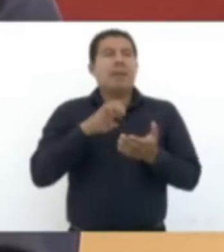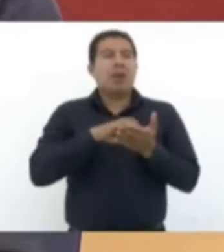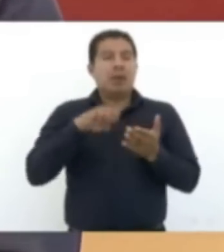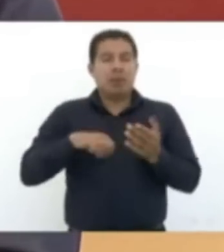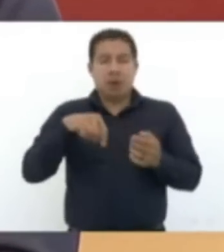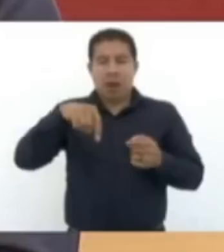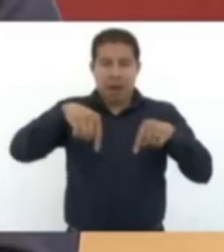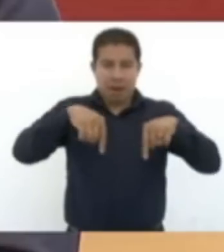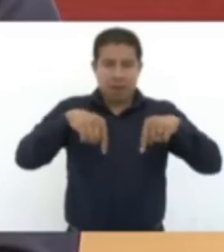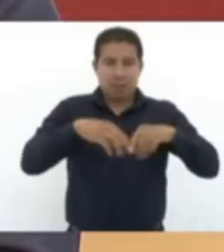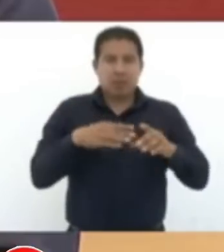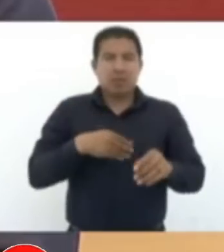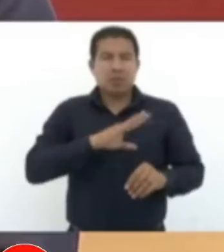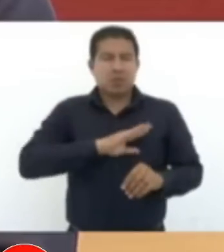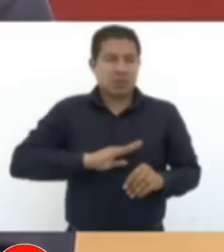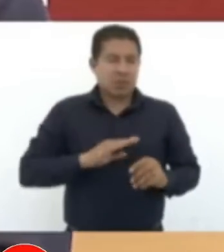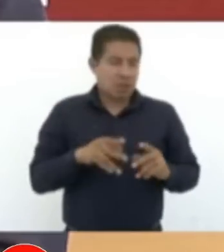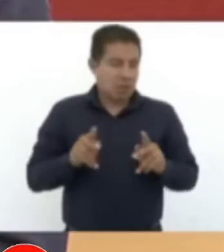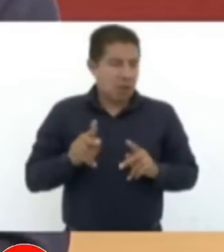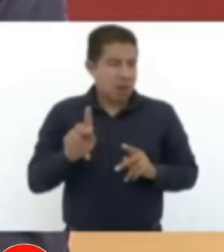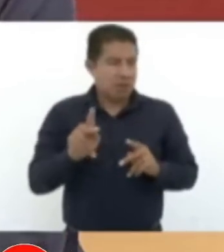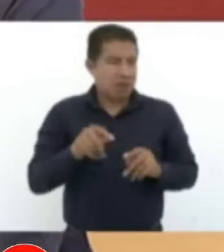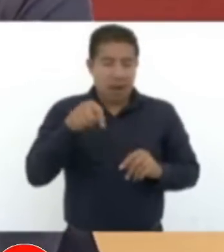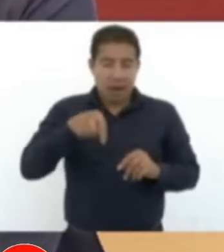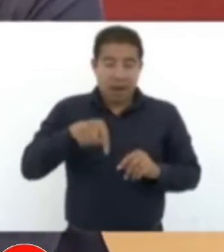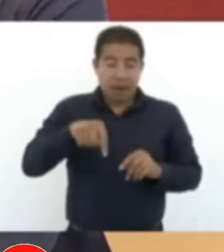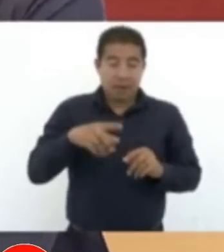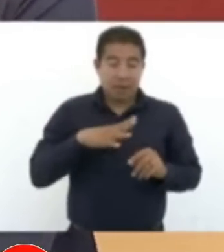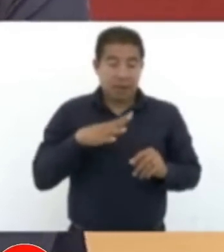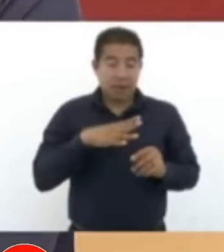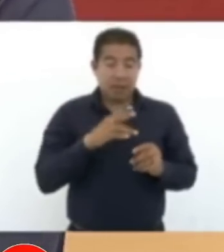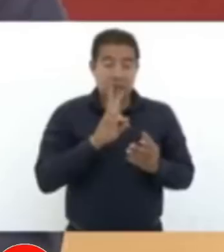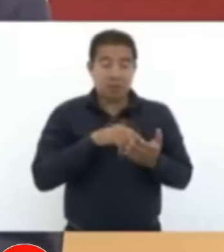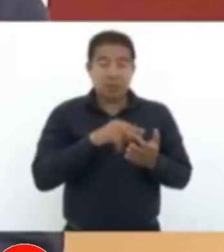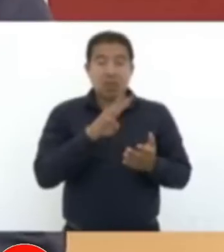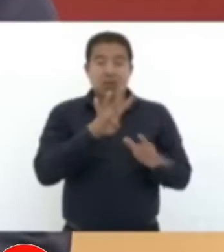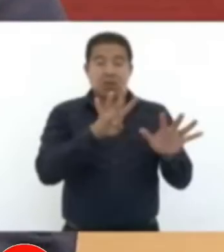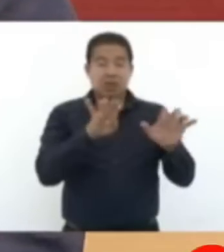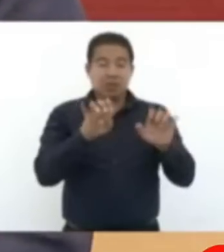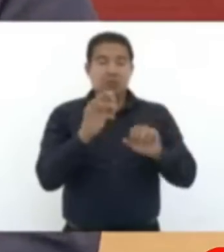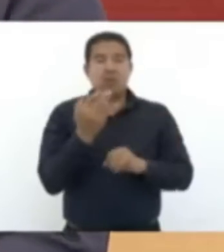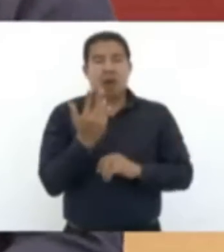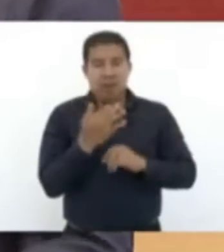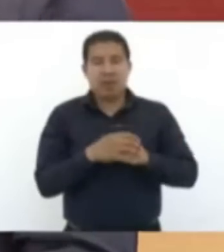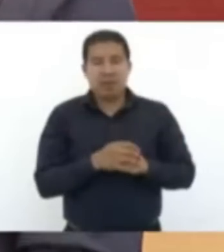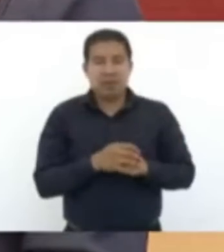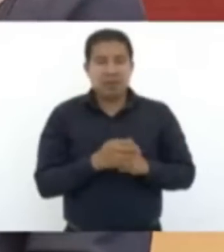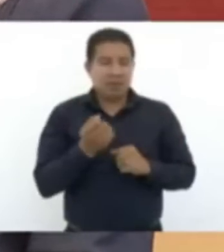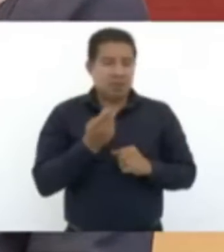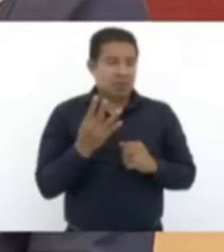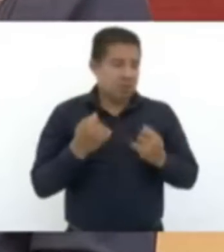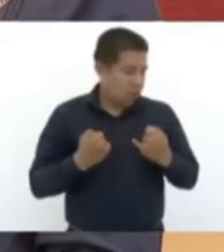municipio, hay 2.950 jóvenes